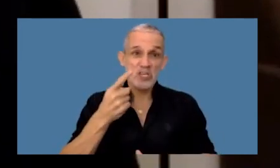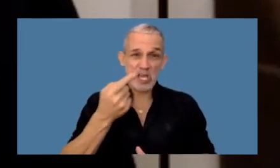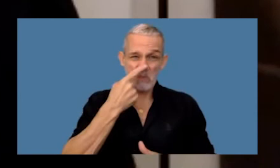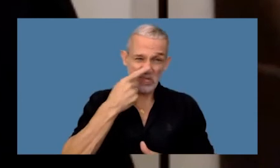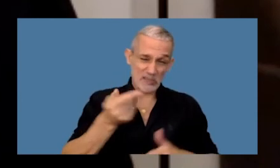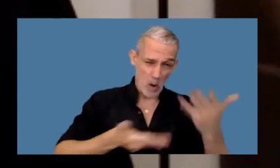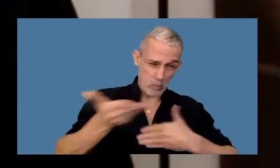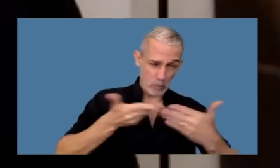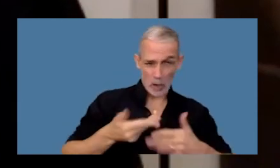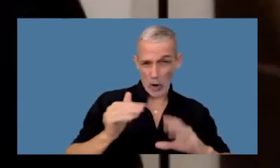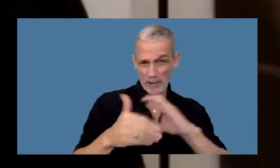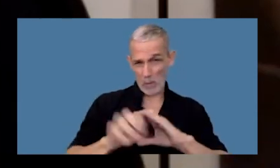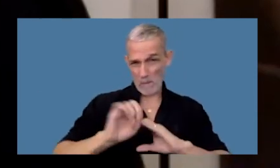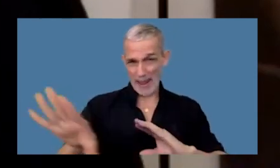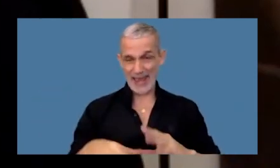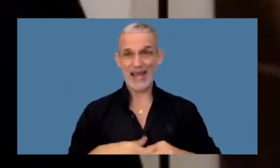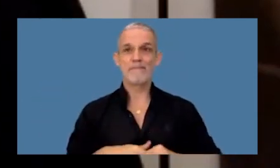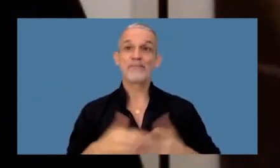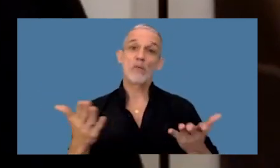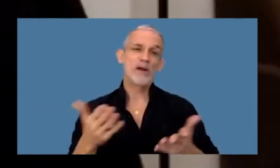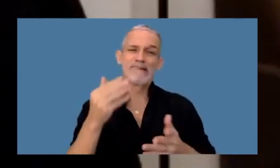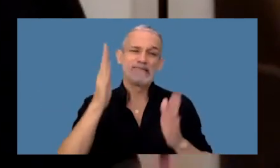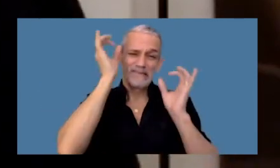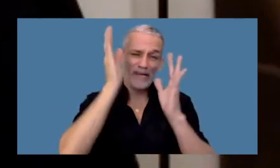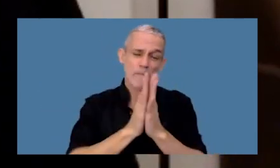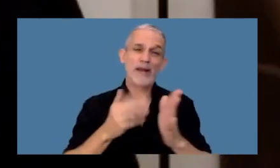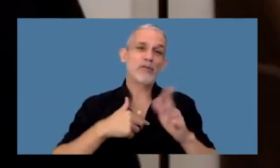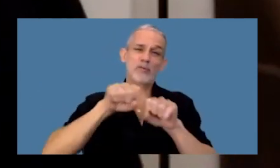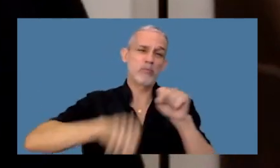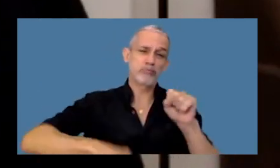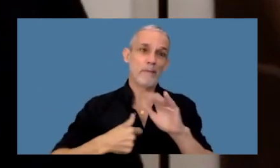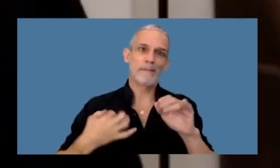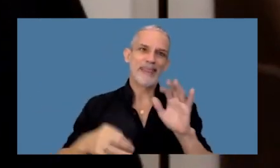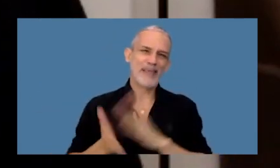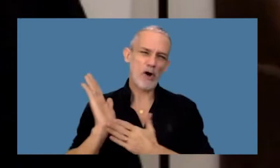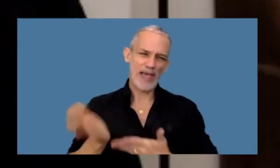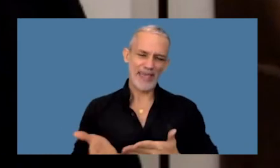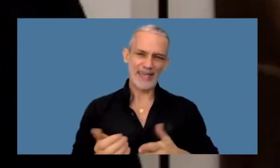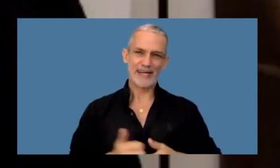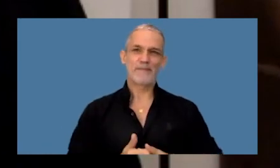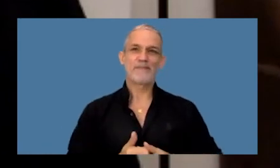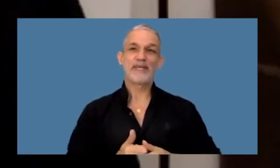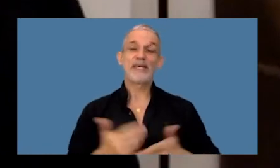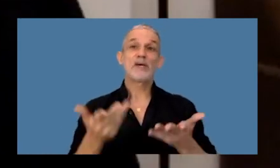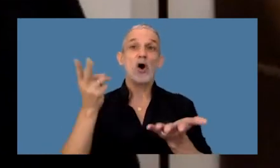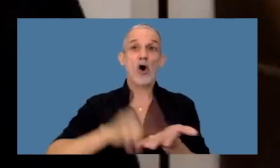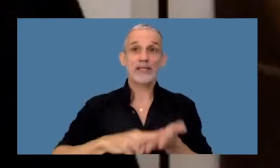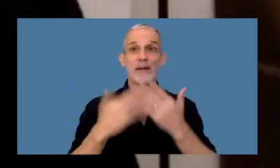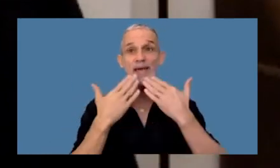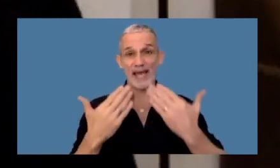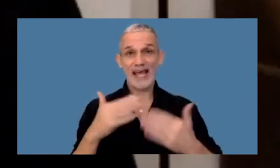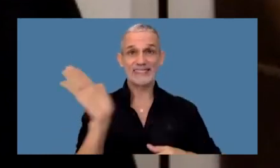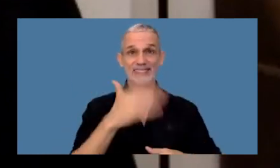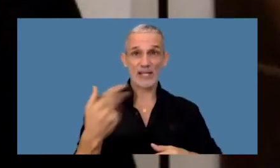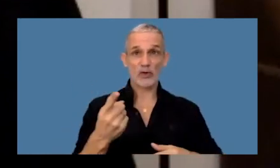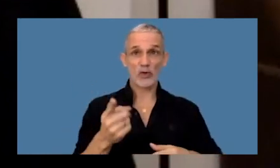material de exposición y bueno lamento tener que retirarme y nuevamente les agradezco